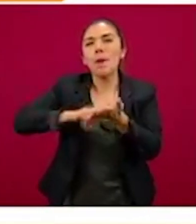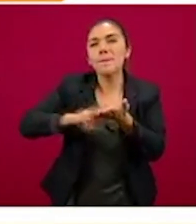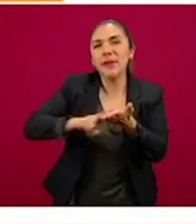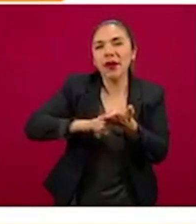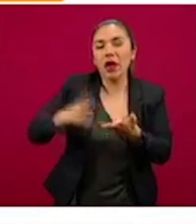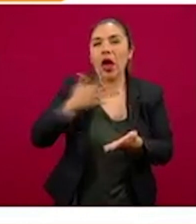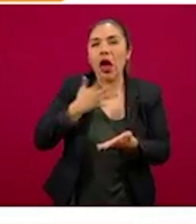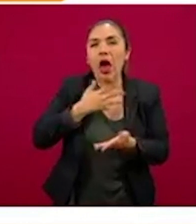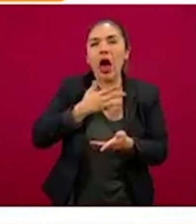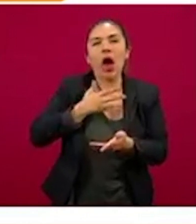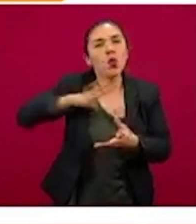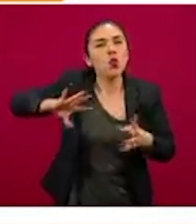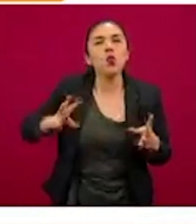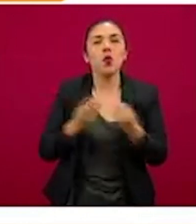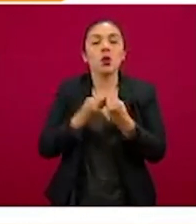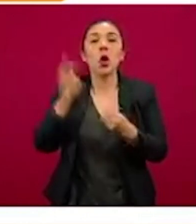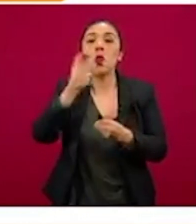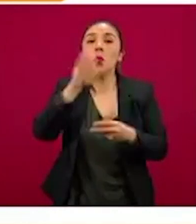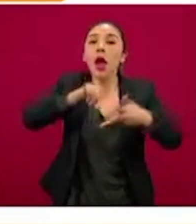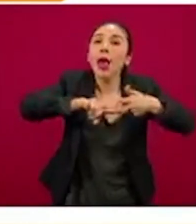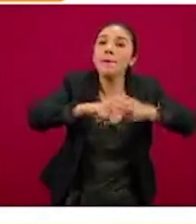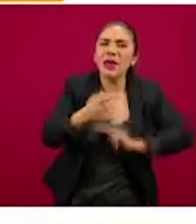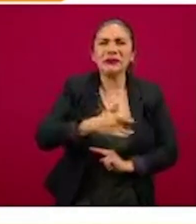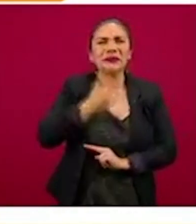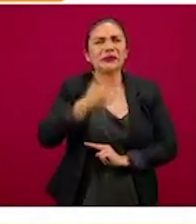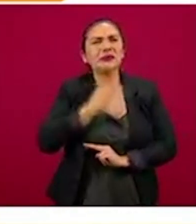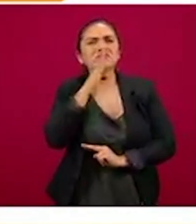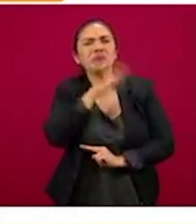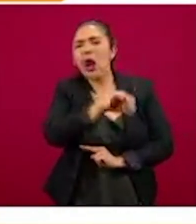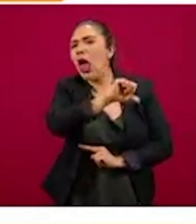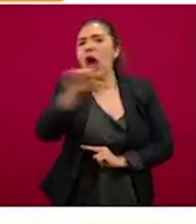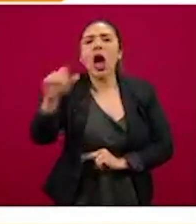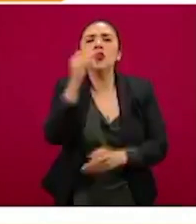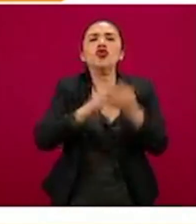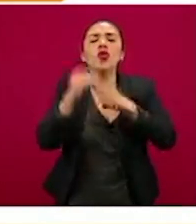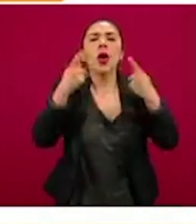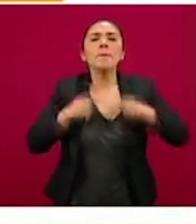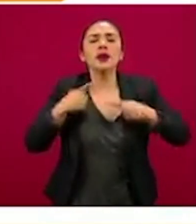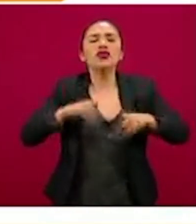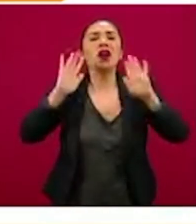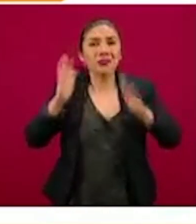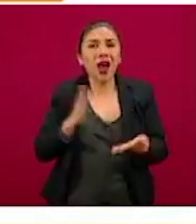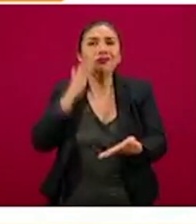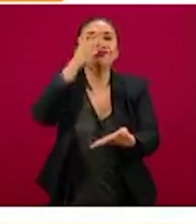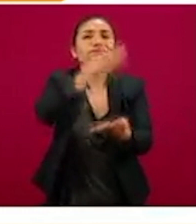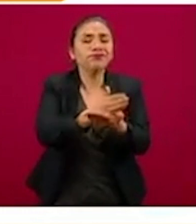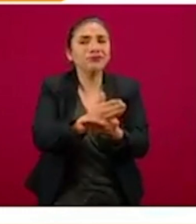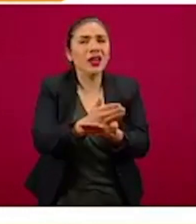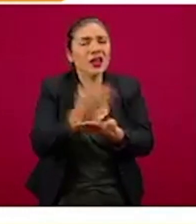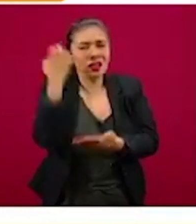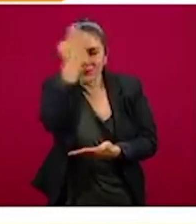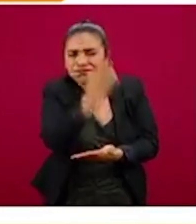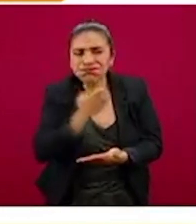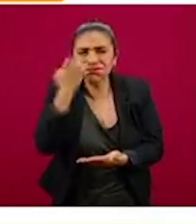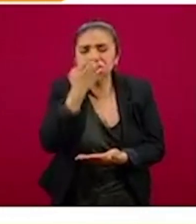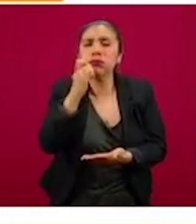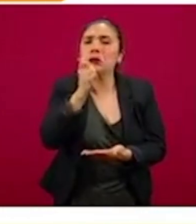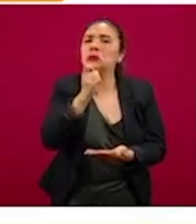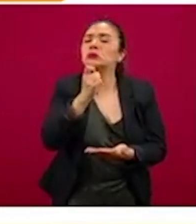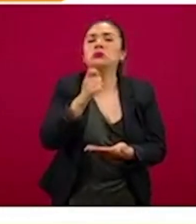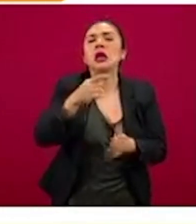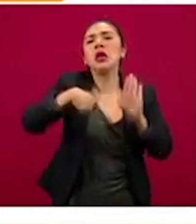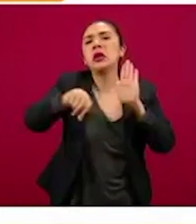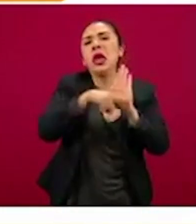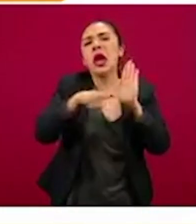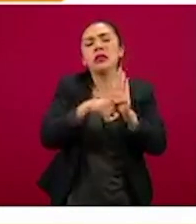transmitir el virus, lo que significa el 5% del total acumulado. Detalló que se tienen 335.517 casos